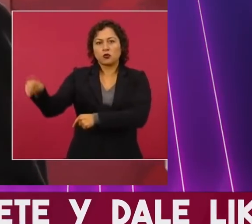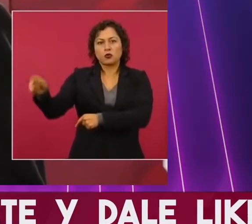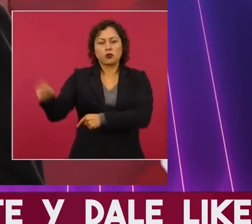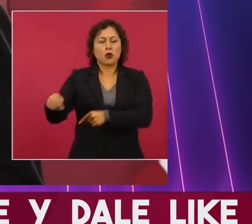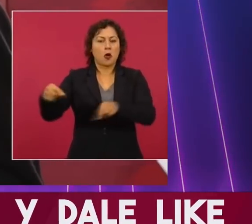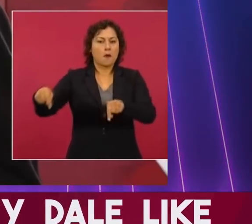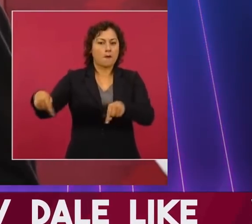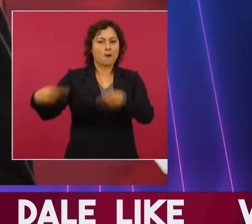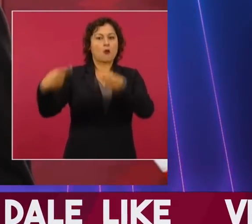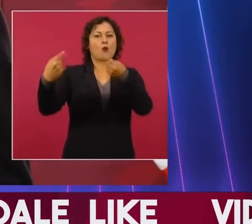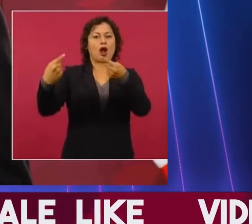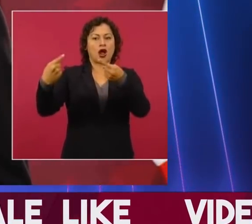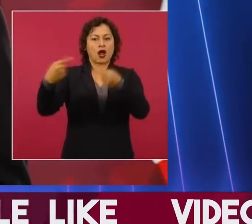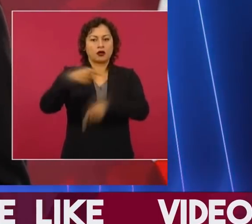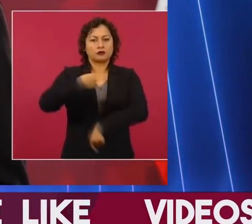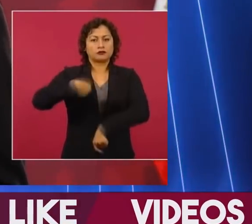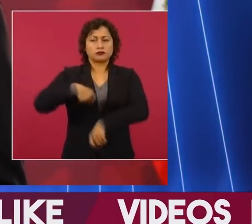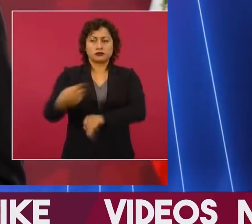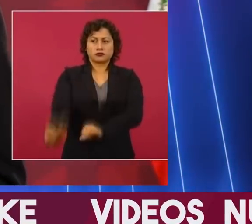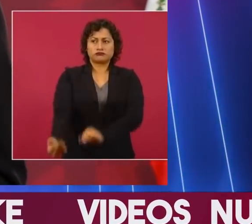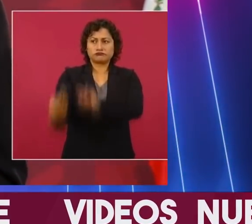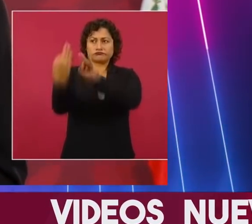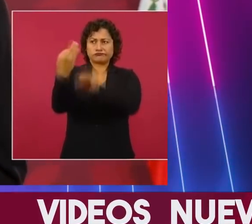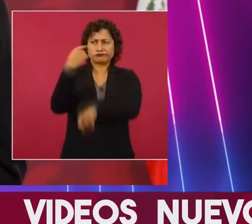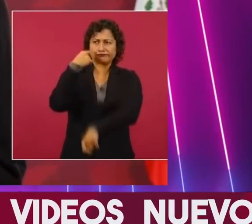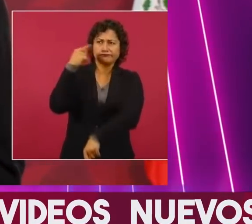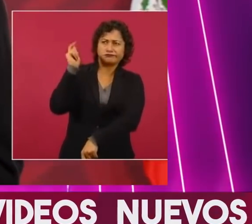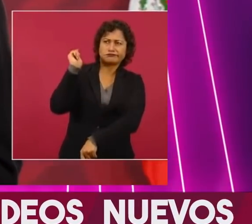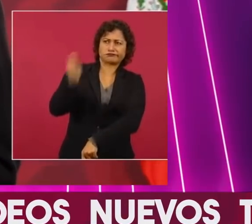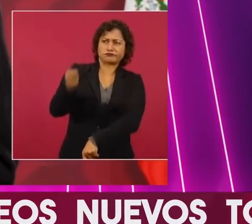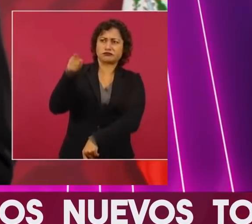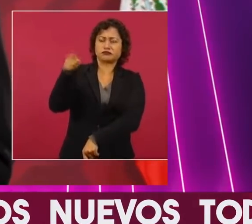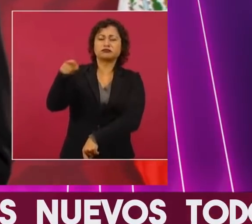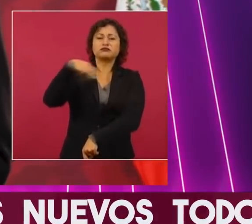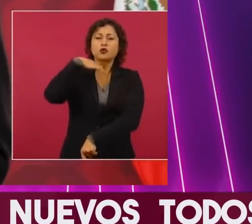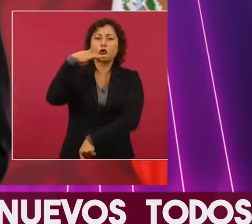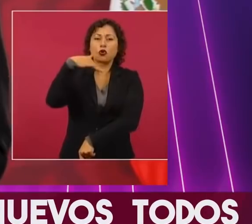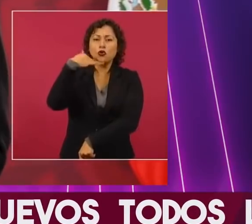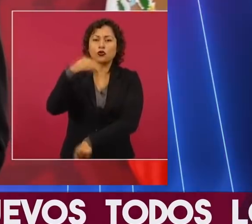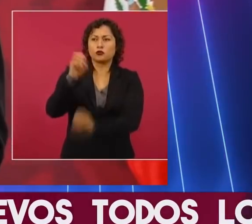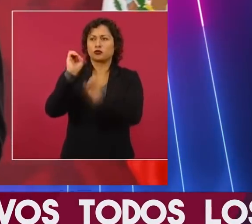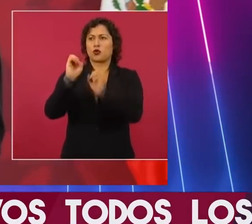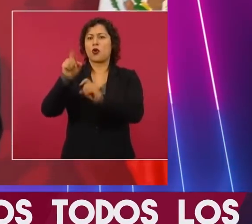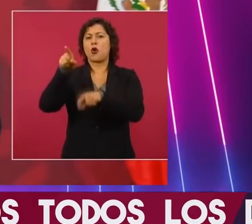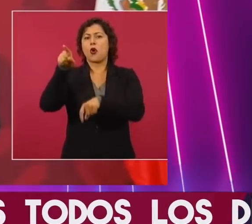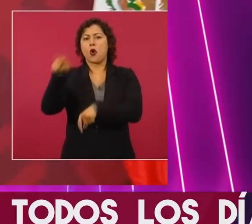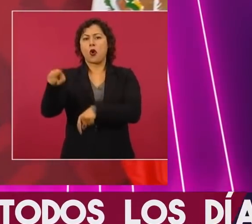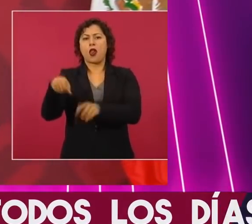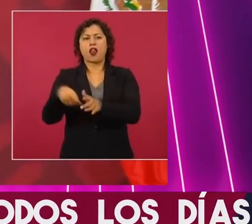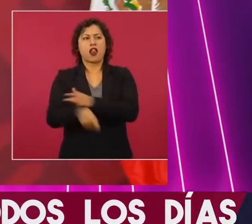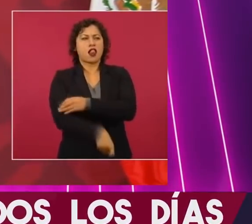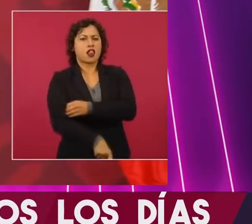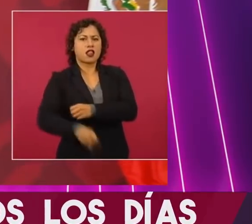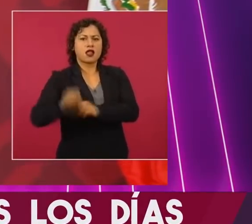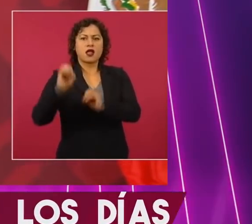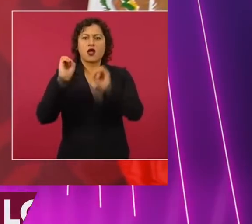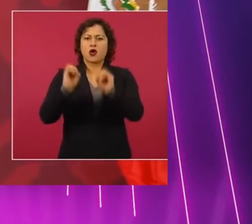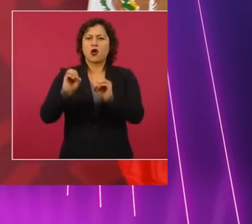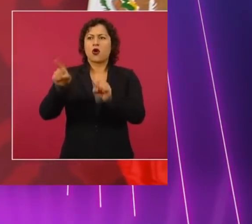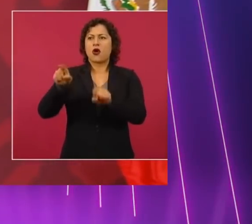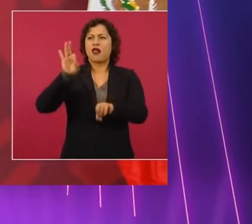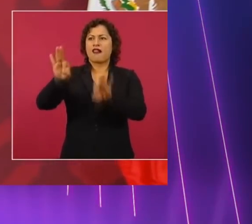porque los consideramos corruptos o paleros a